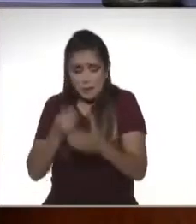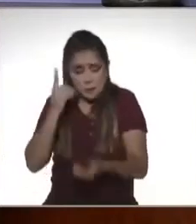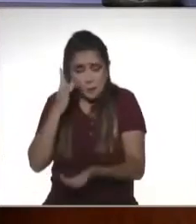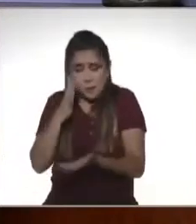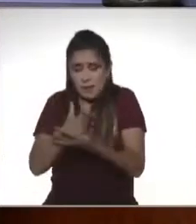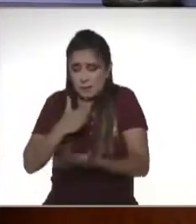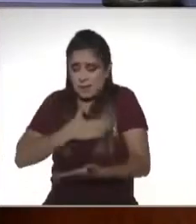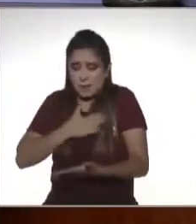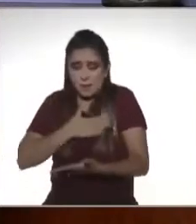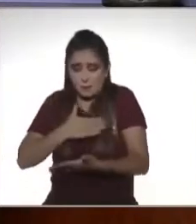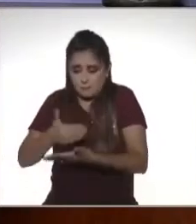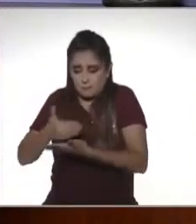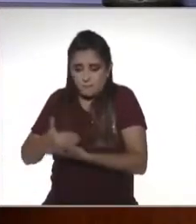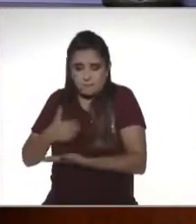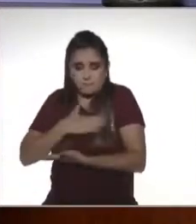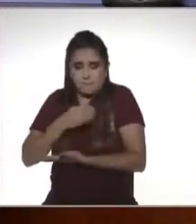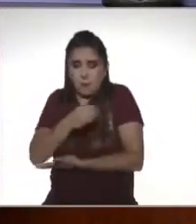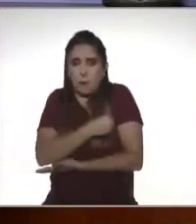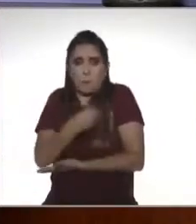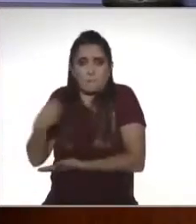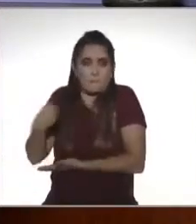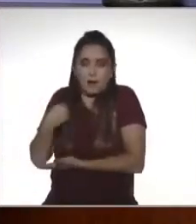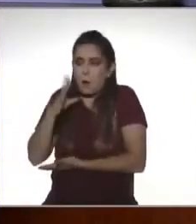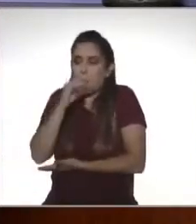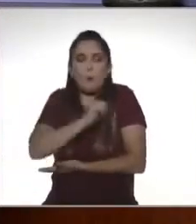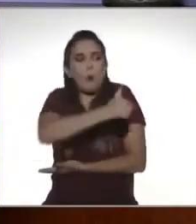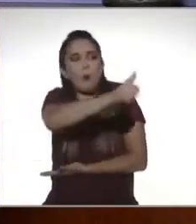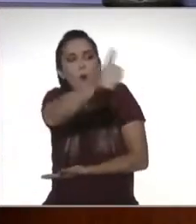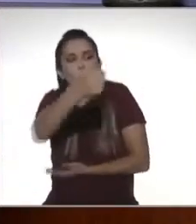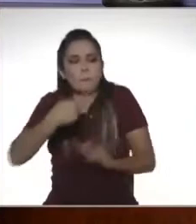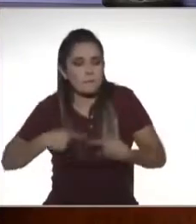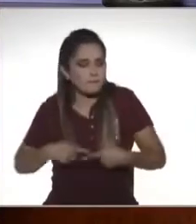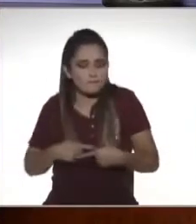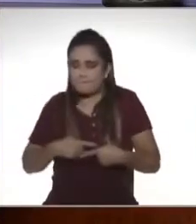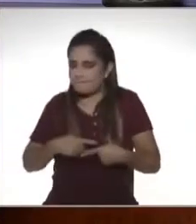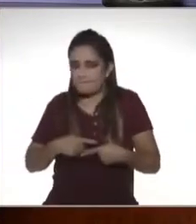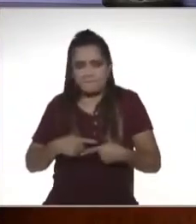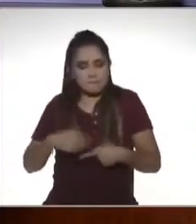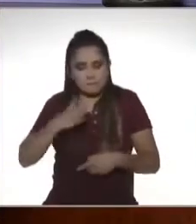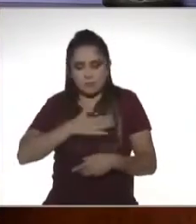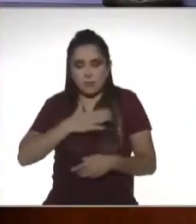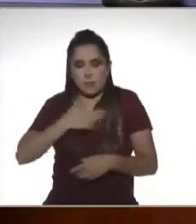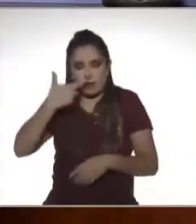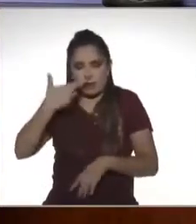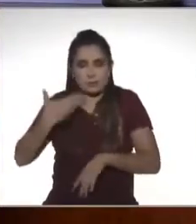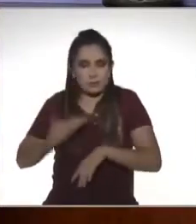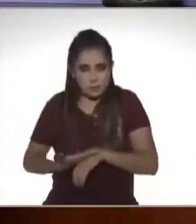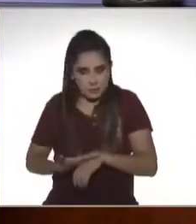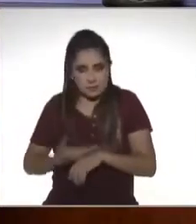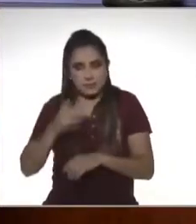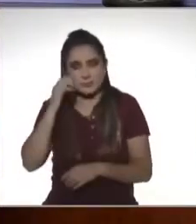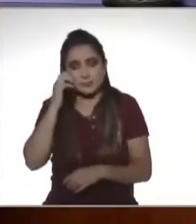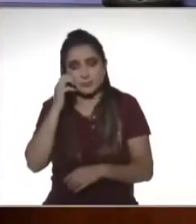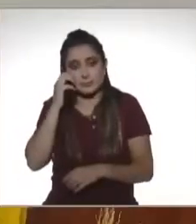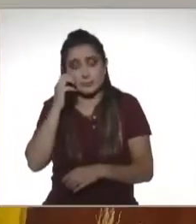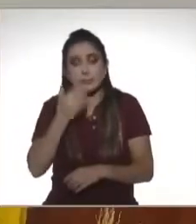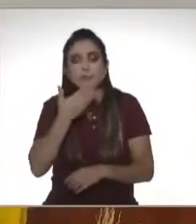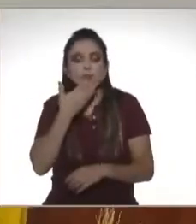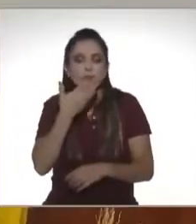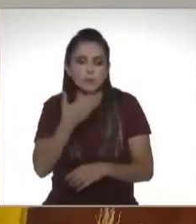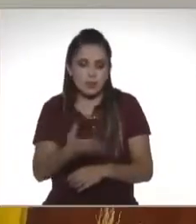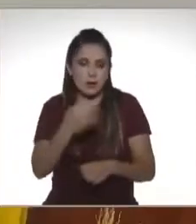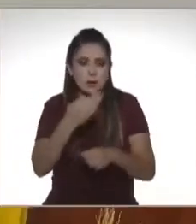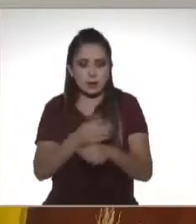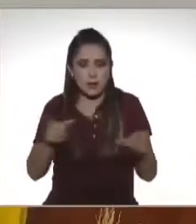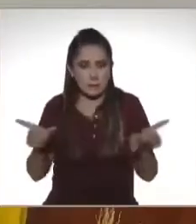tú de manera obligatoria. No puede ser a través de nadie. Tiene que ser personal porque tú eres el responsable. Muy bien. Vamos a ir a una